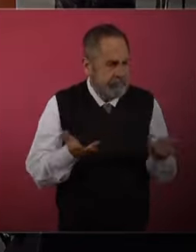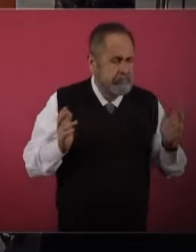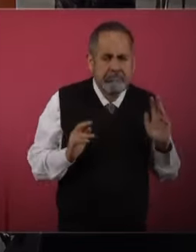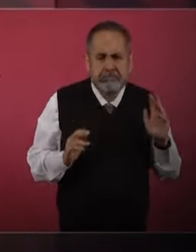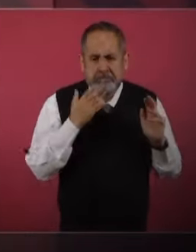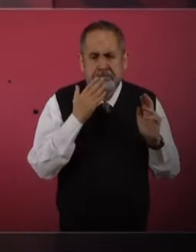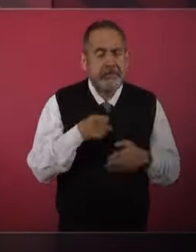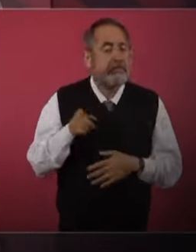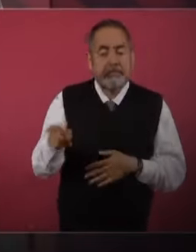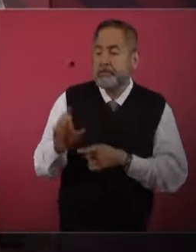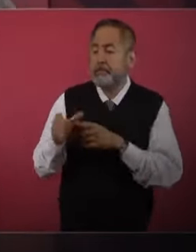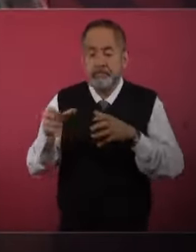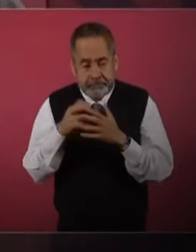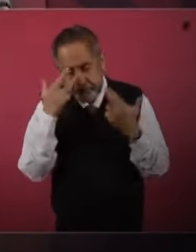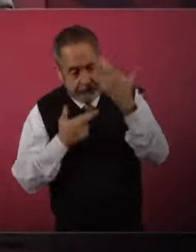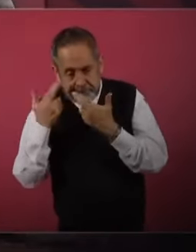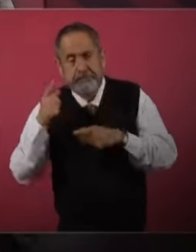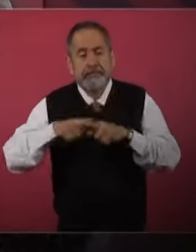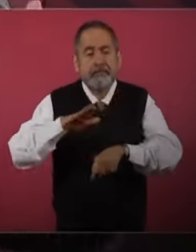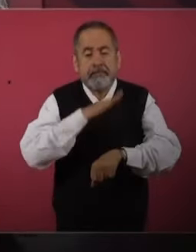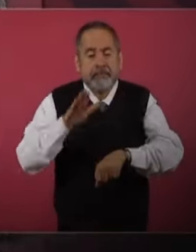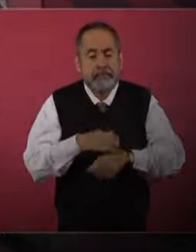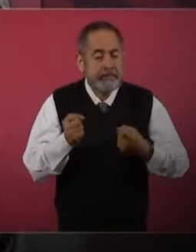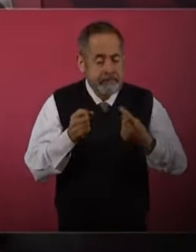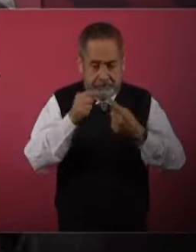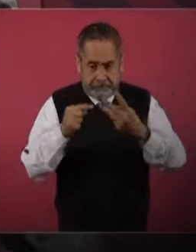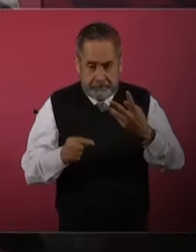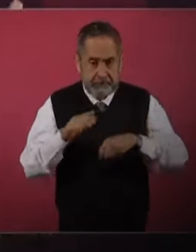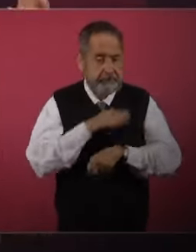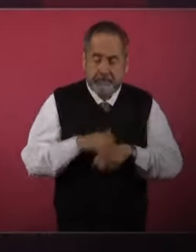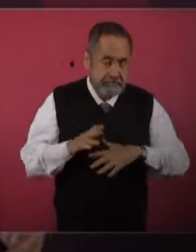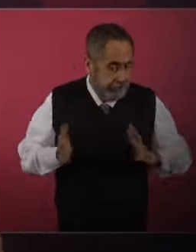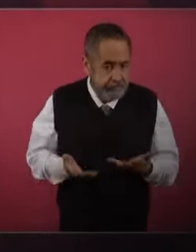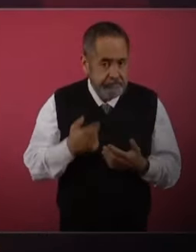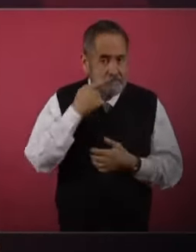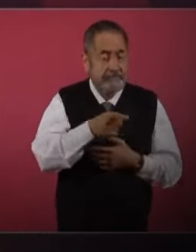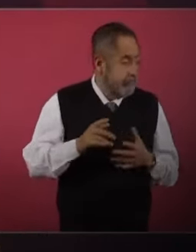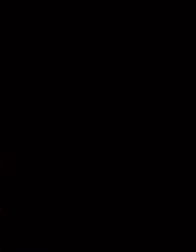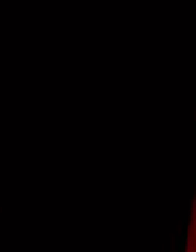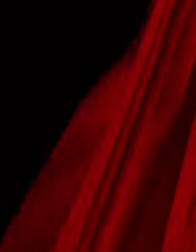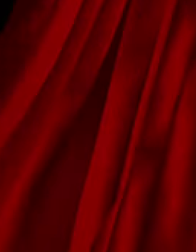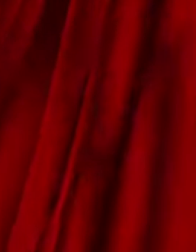pues que la comisión revise quienes cumplen y a una insalculación.